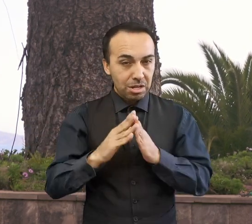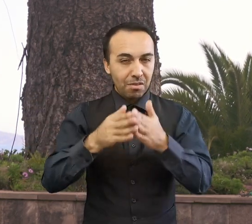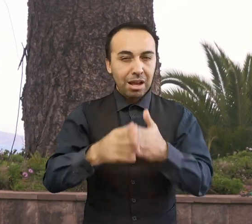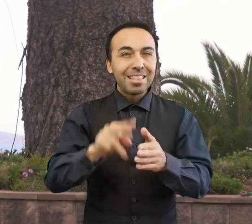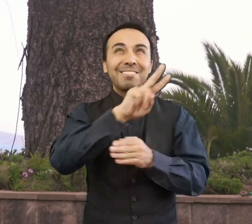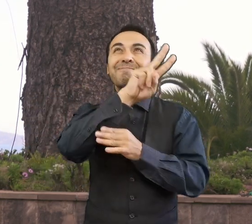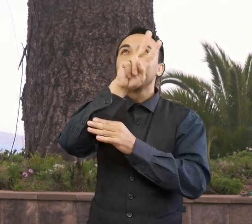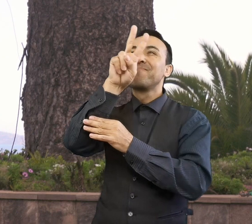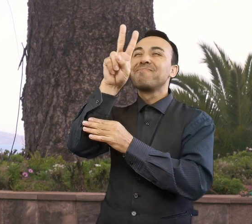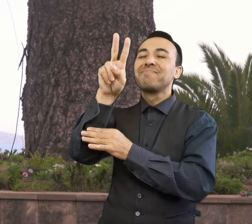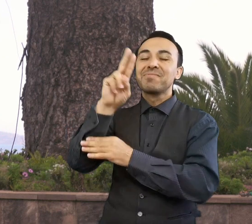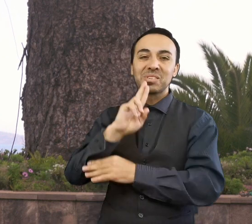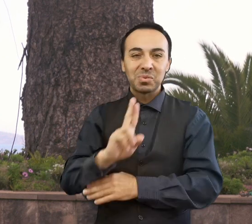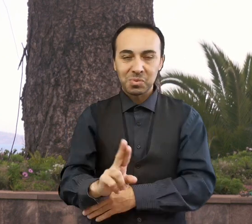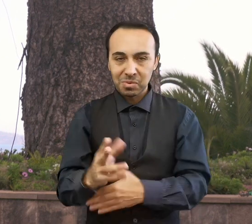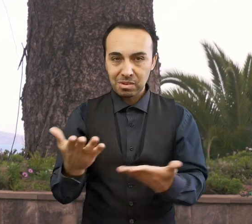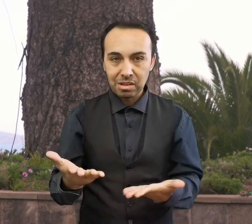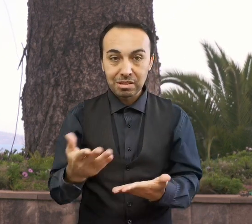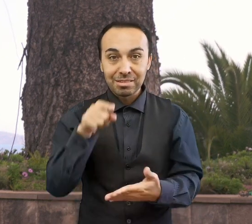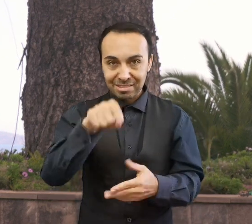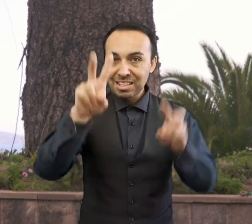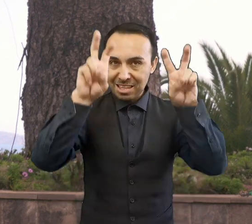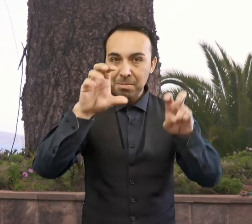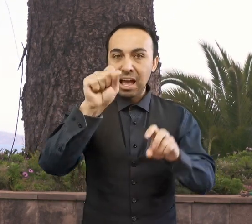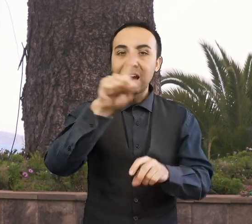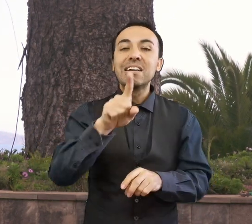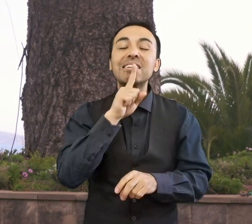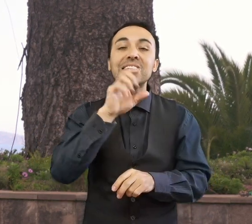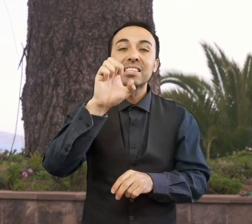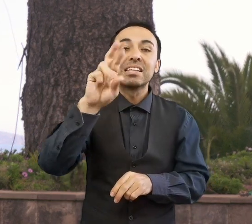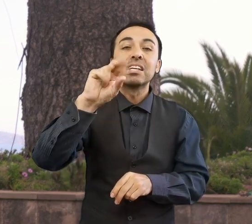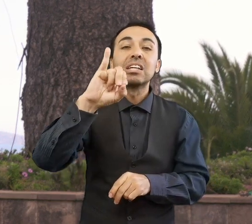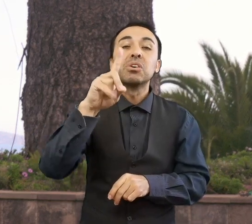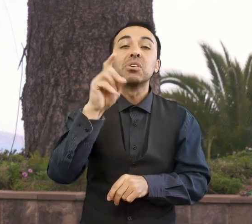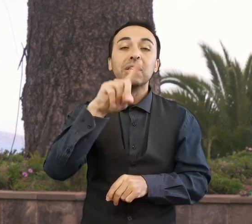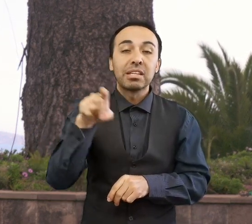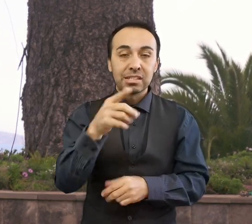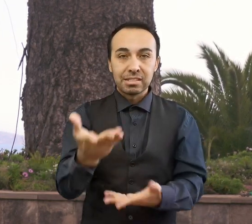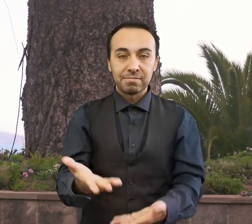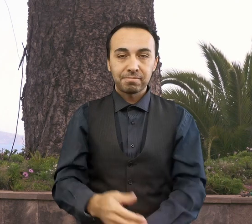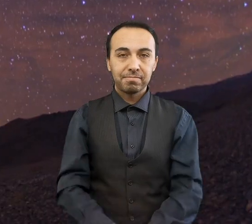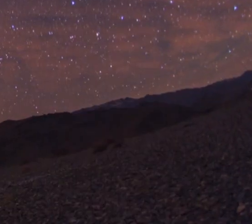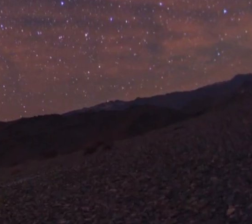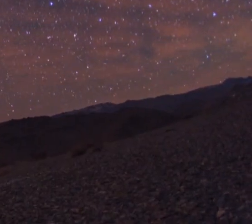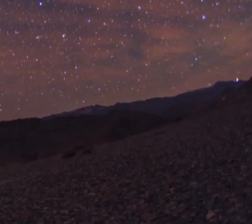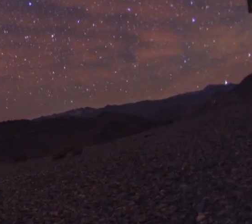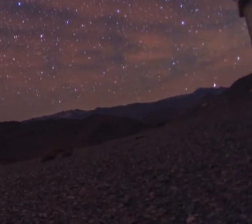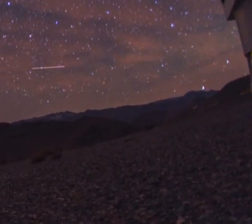Navegantes de Cielo Austral, hablaremos sobre estos objetos, los asteroides, reliquias de la formación de nuestro sistema solar.